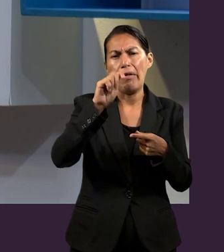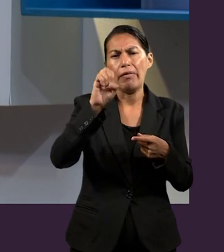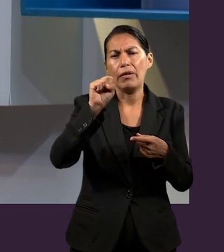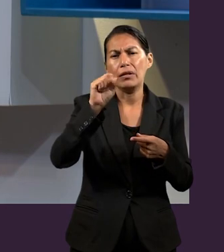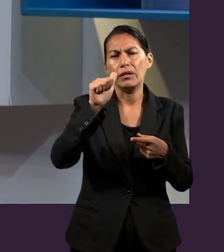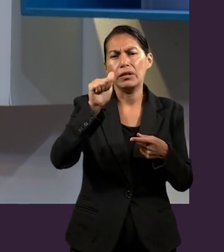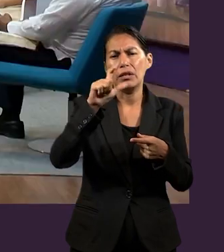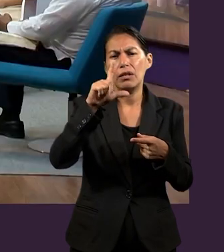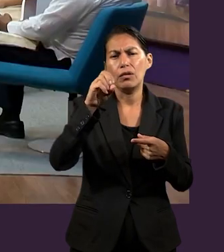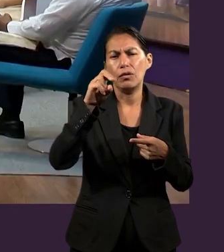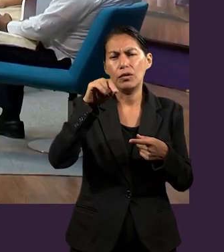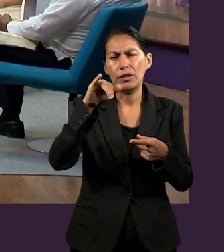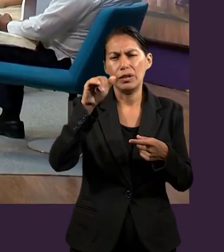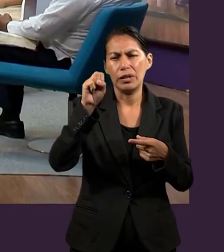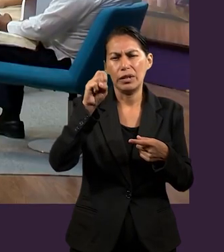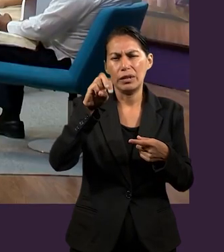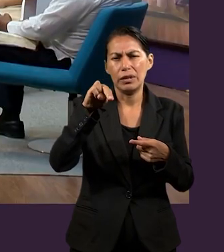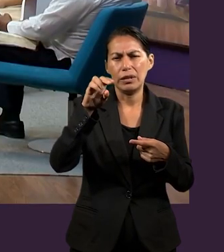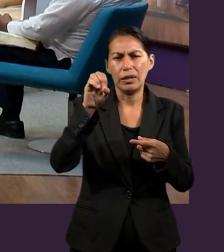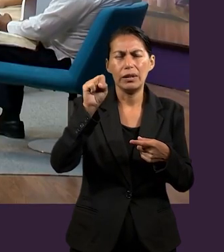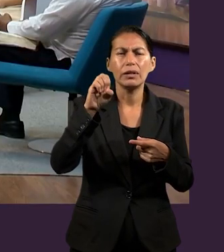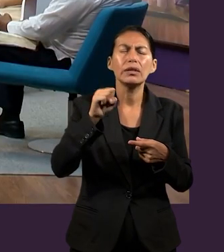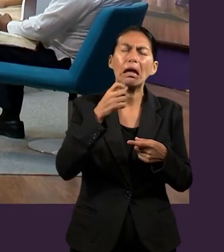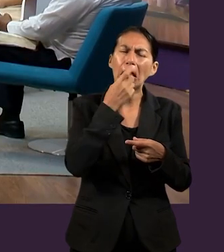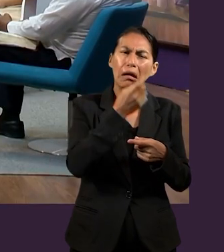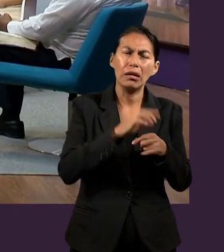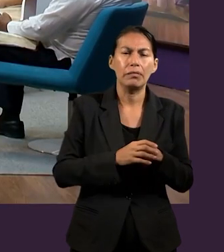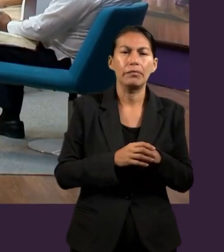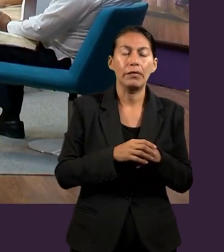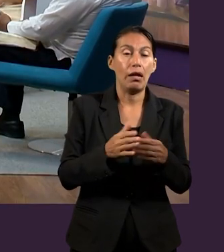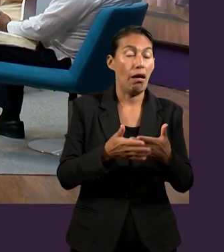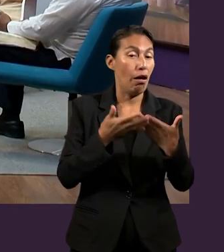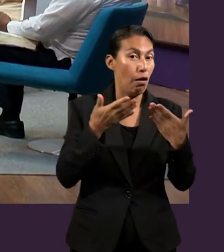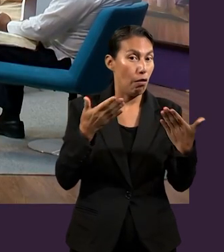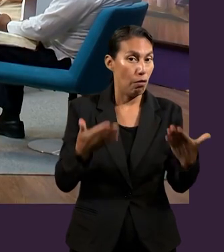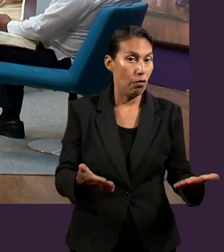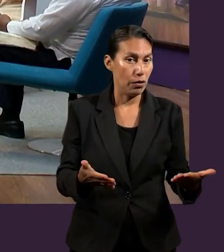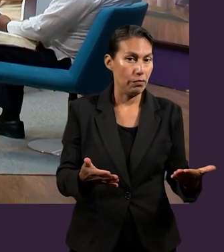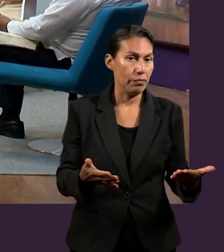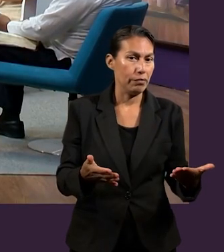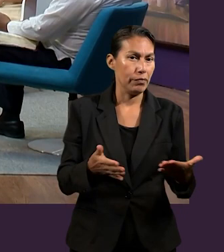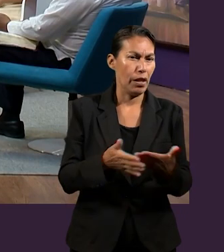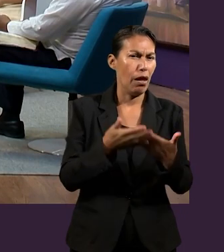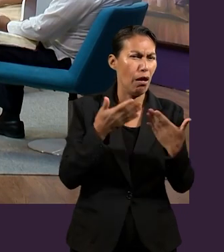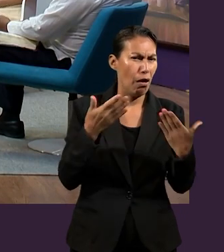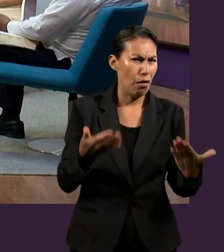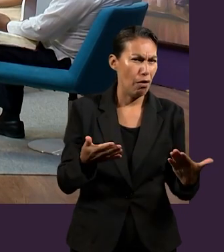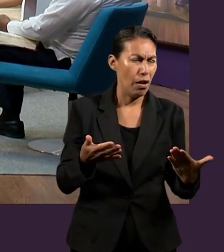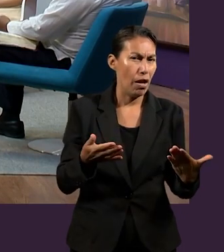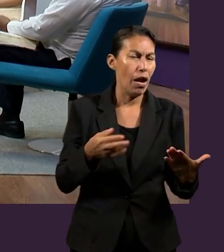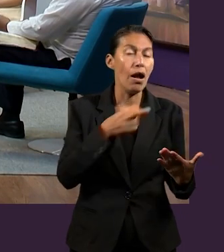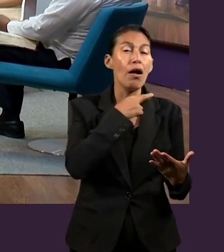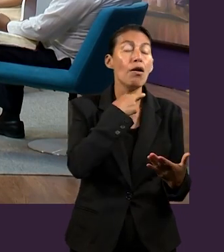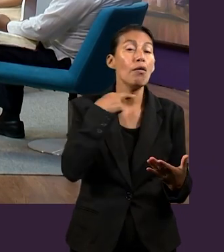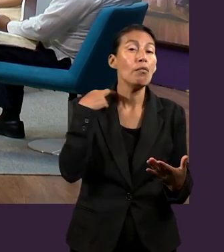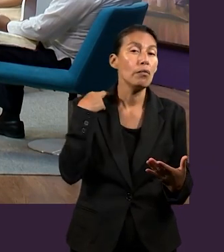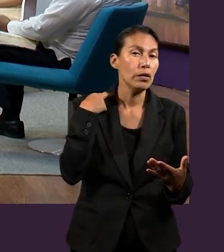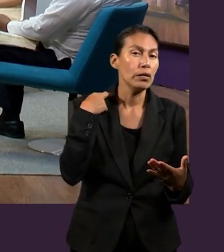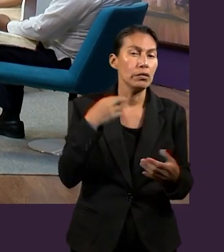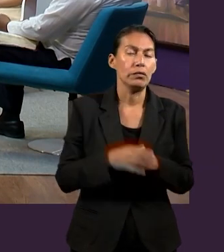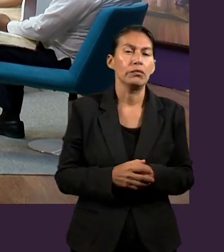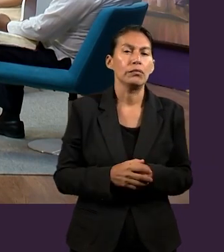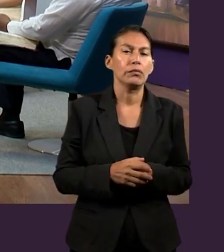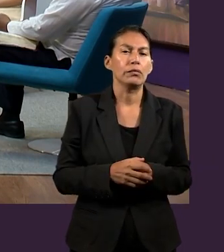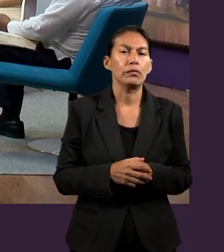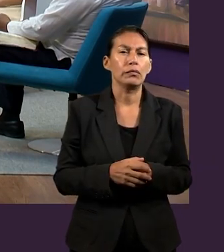ahora, pero ahora en romanos, en romanos es una palabra muy, muy, muy valiosa,